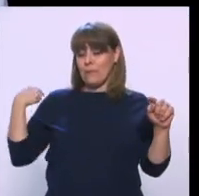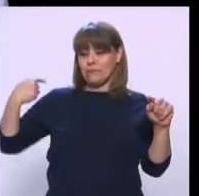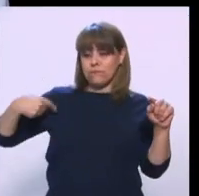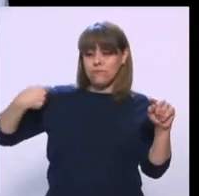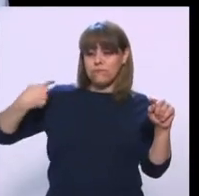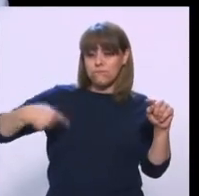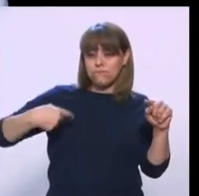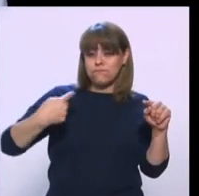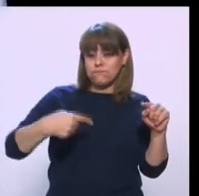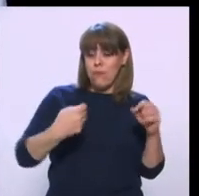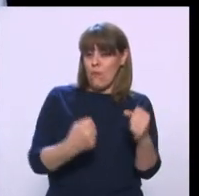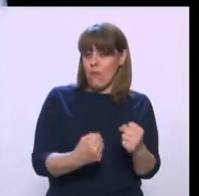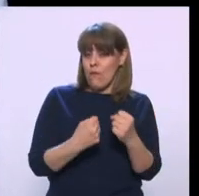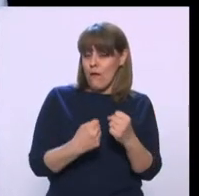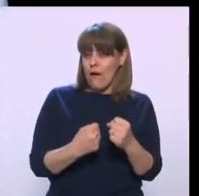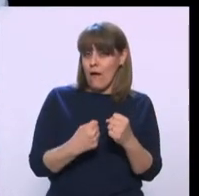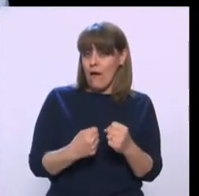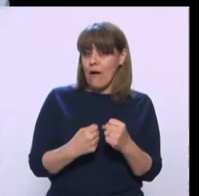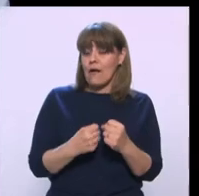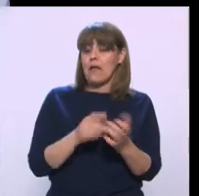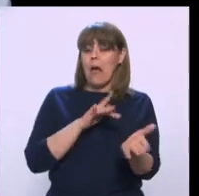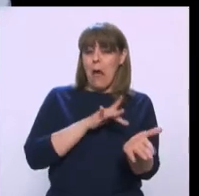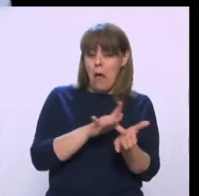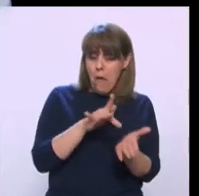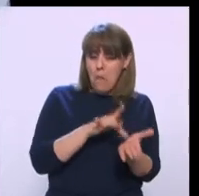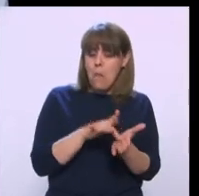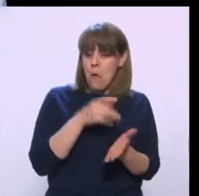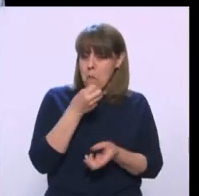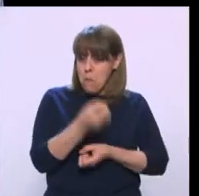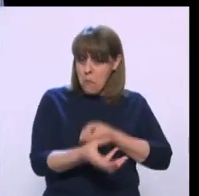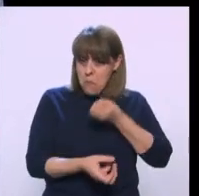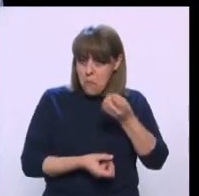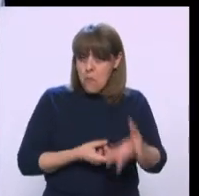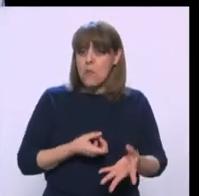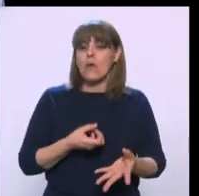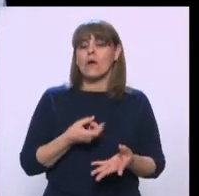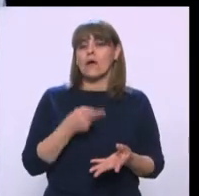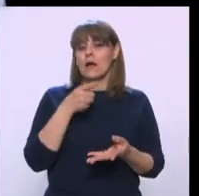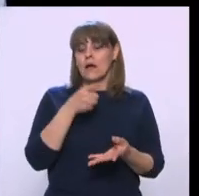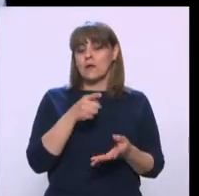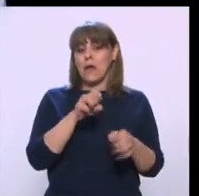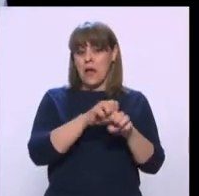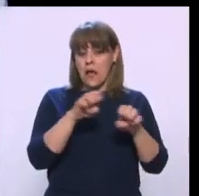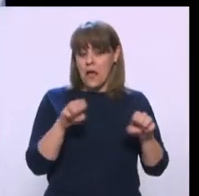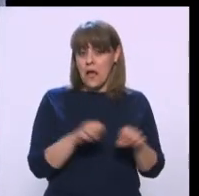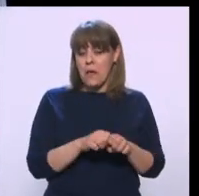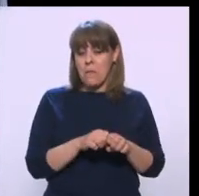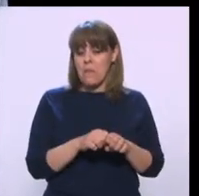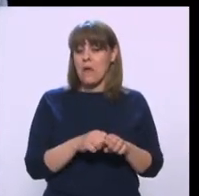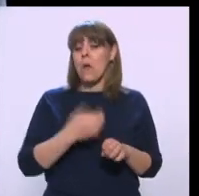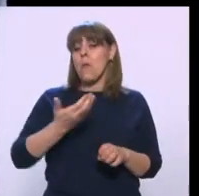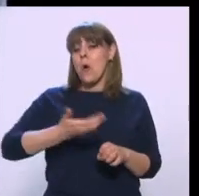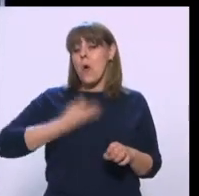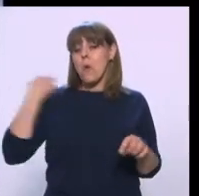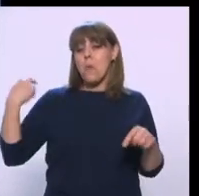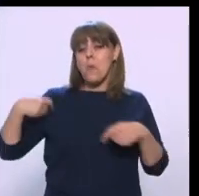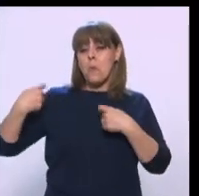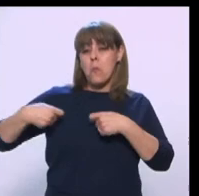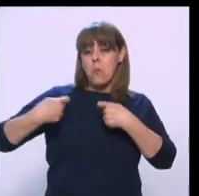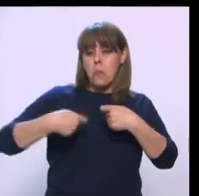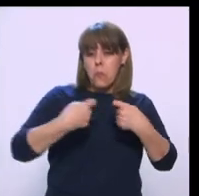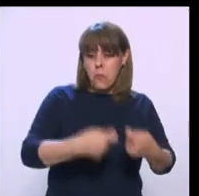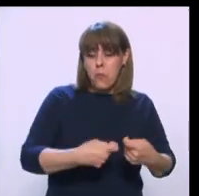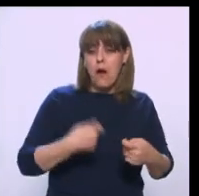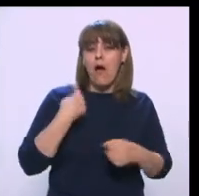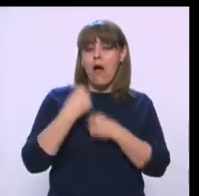la que supuestamente ha contado con grandes apoyos, la que supuestamente tiene equipos con gran tradición, de